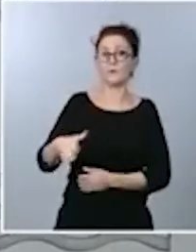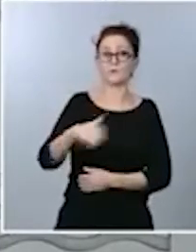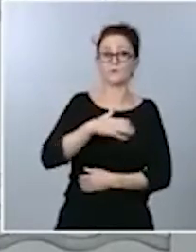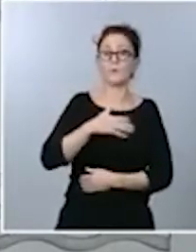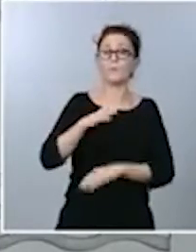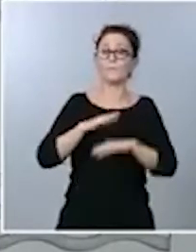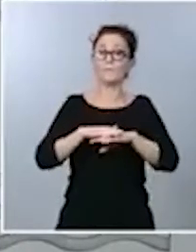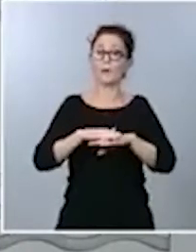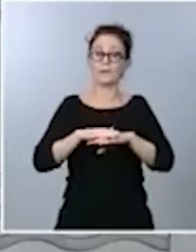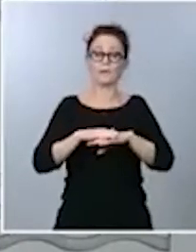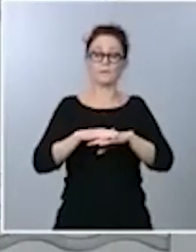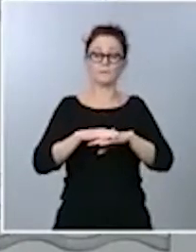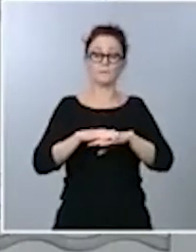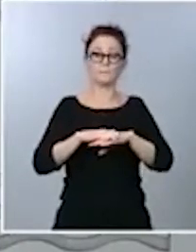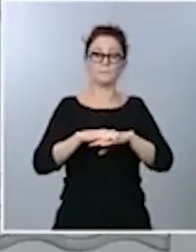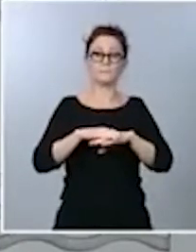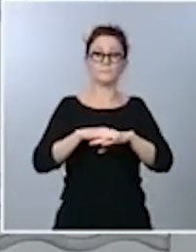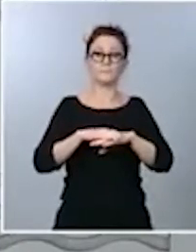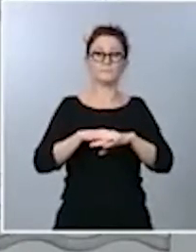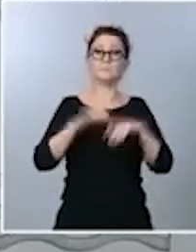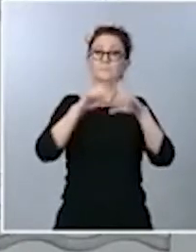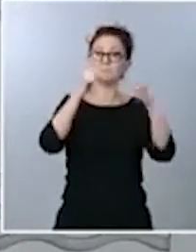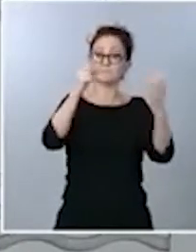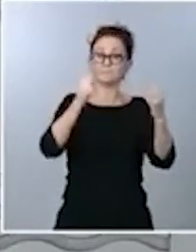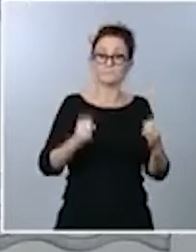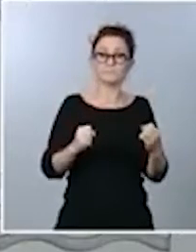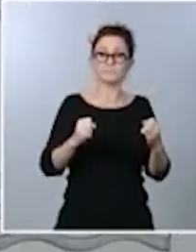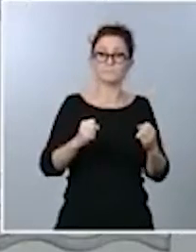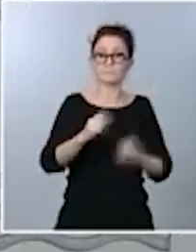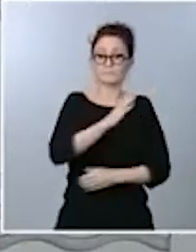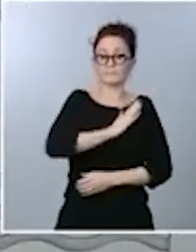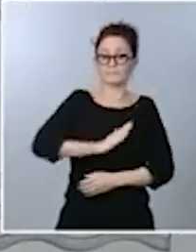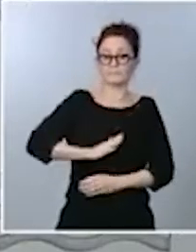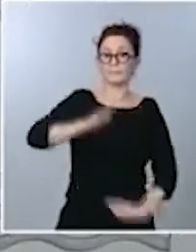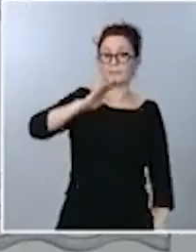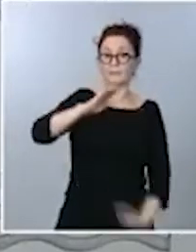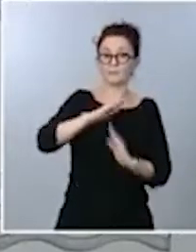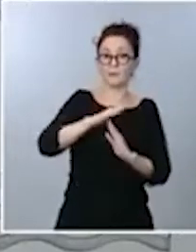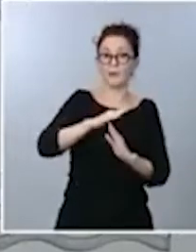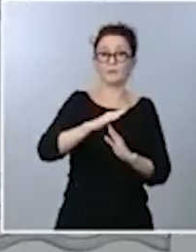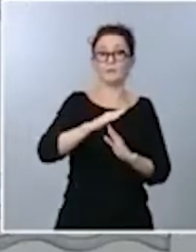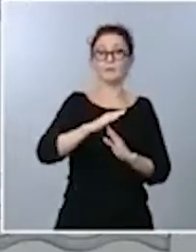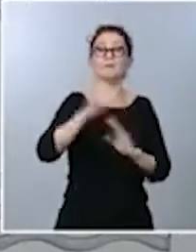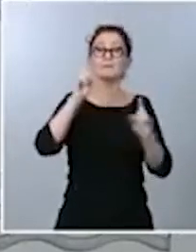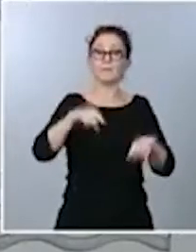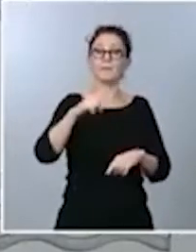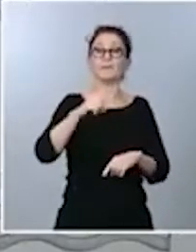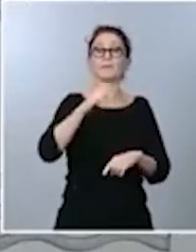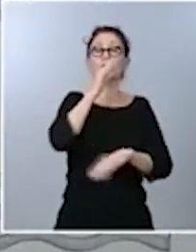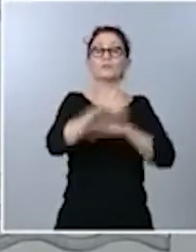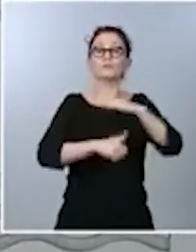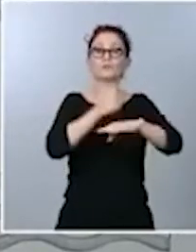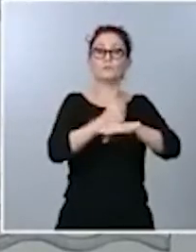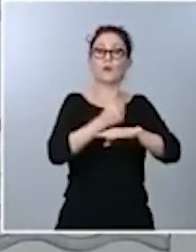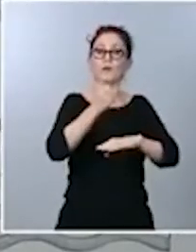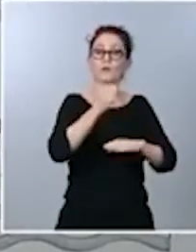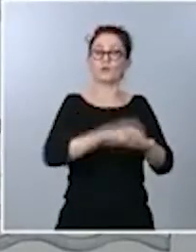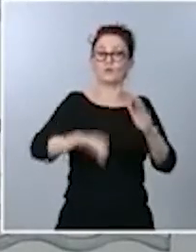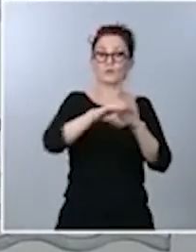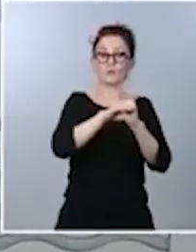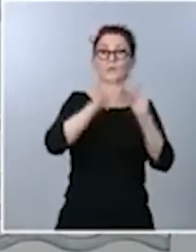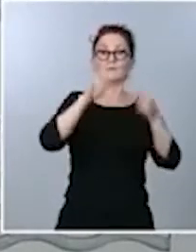todos los órganos que están pendientes, el Consejo General, Tribunal Constitucional y el resto de órganos, porque es imprescindible